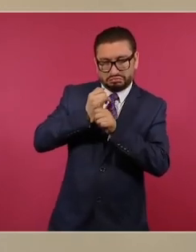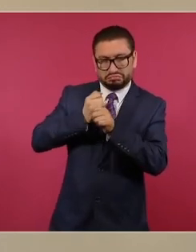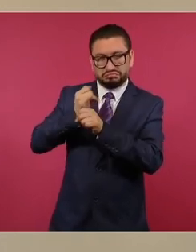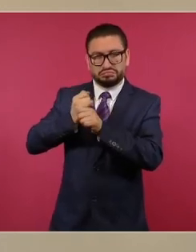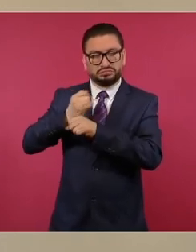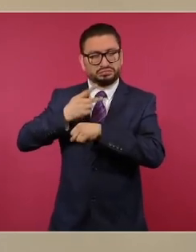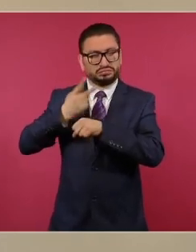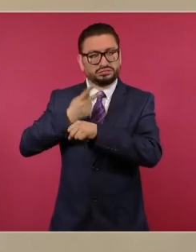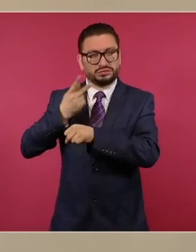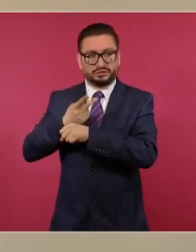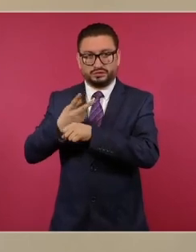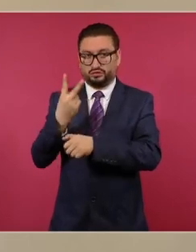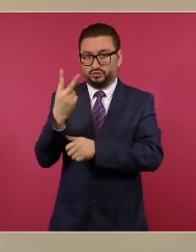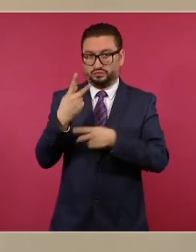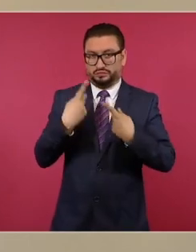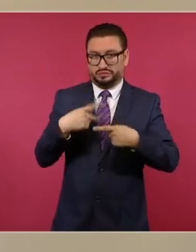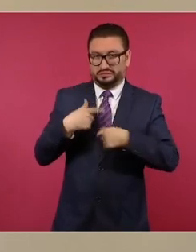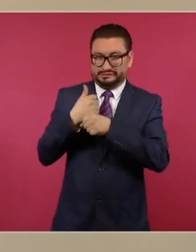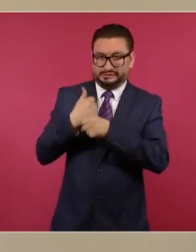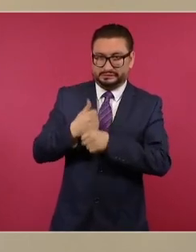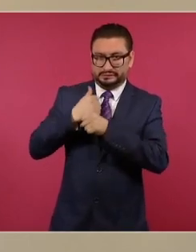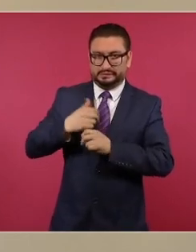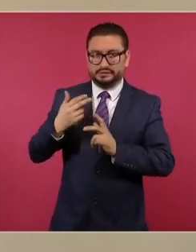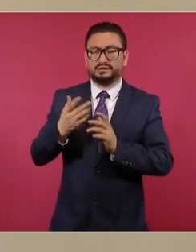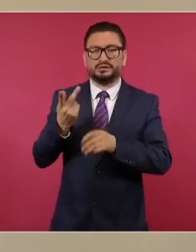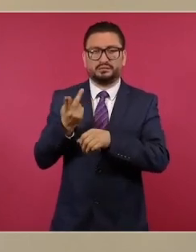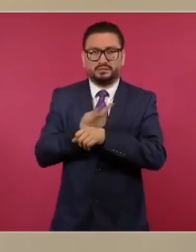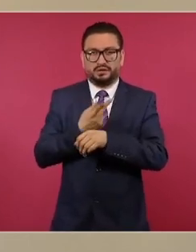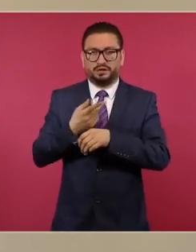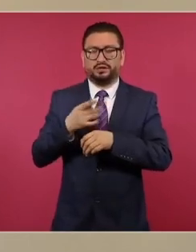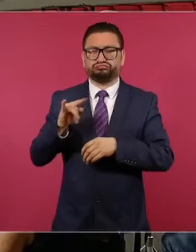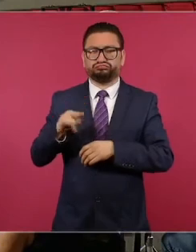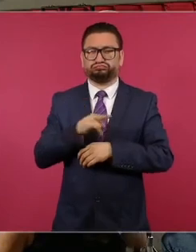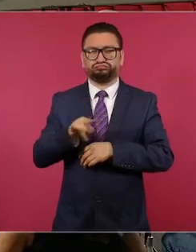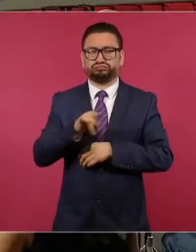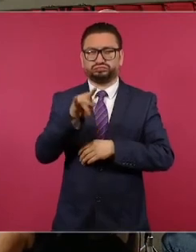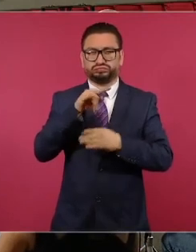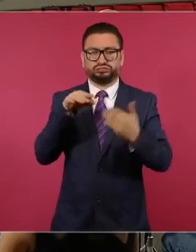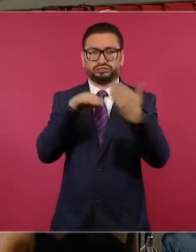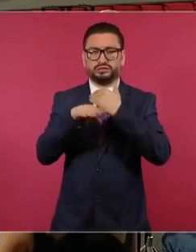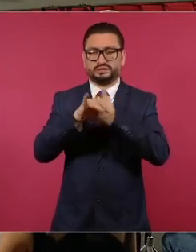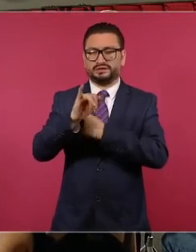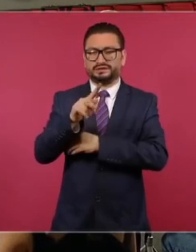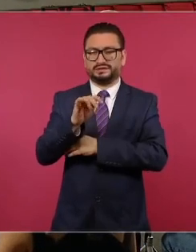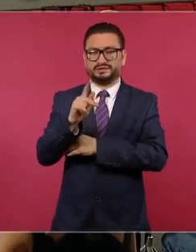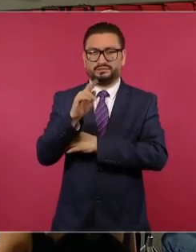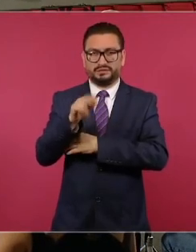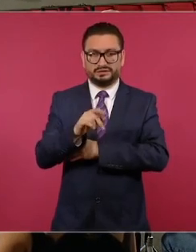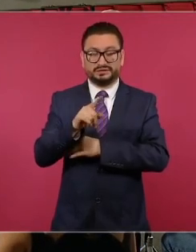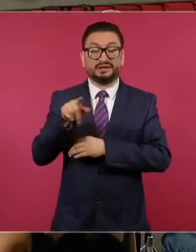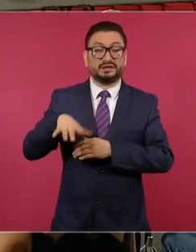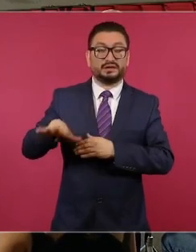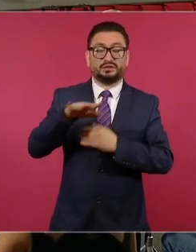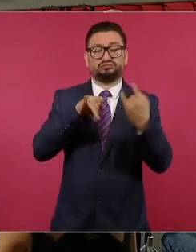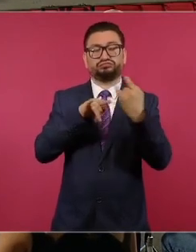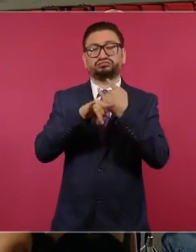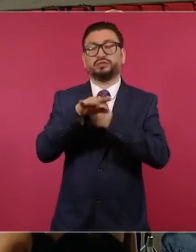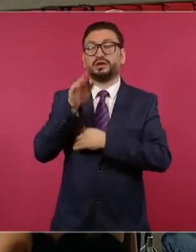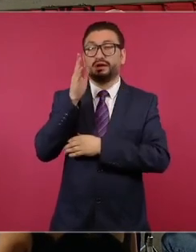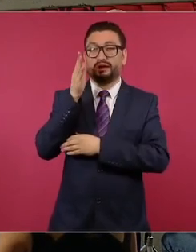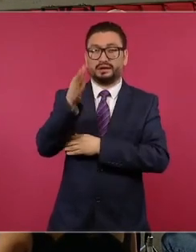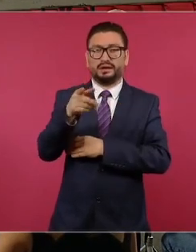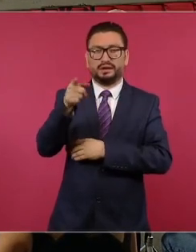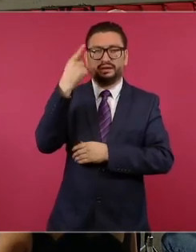las dos víctimas se encontraban circulando sobre la autopista de Ixtapan de la Sala Tenango del Valle cuando a la altura